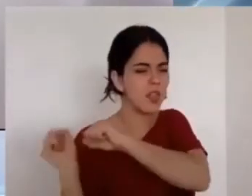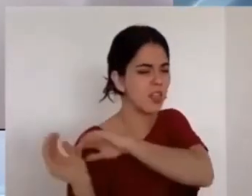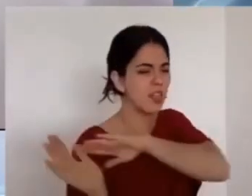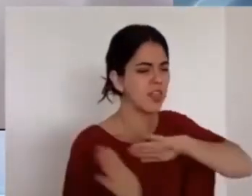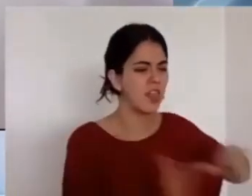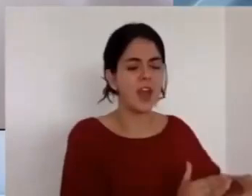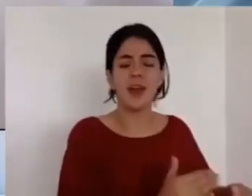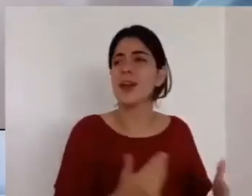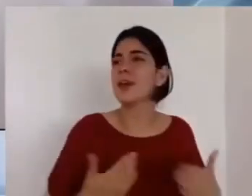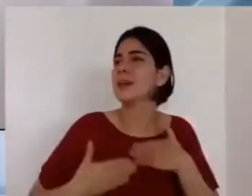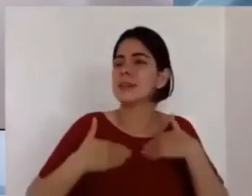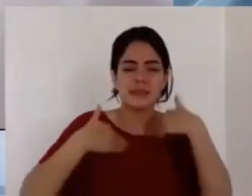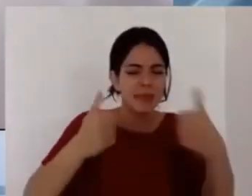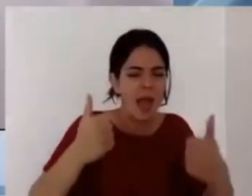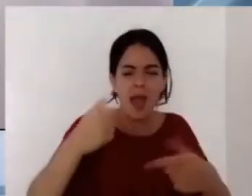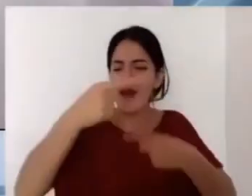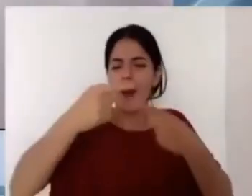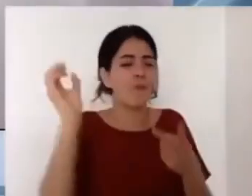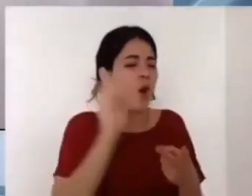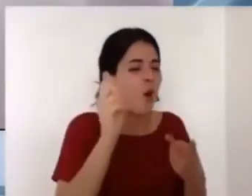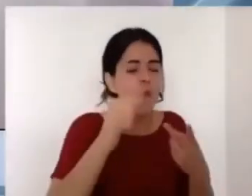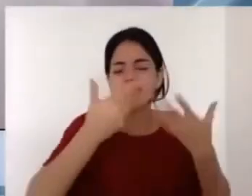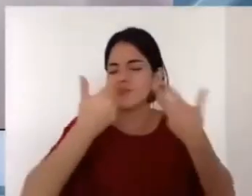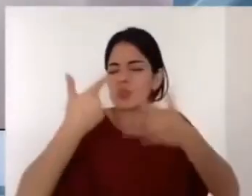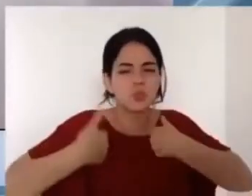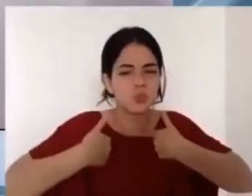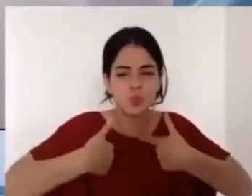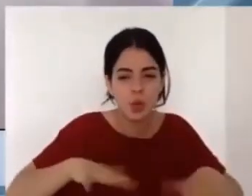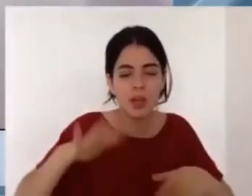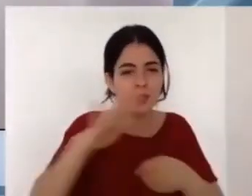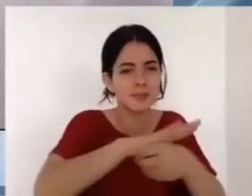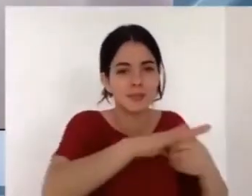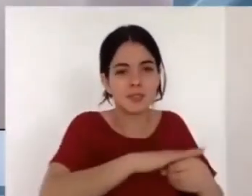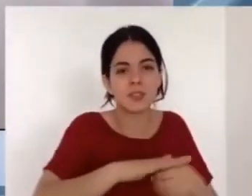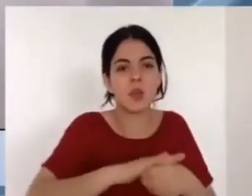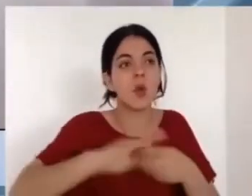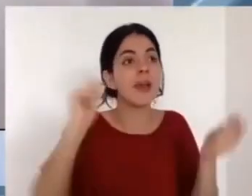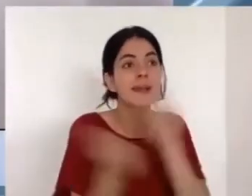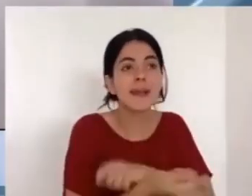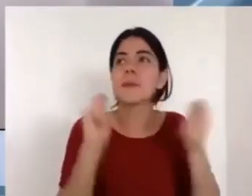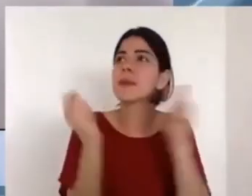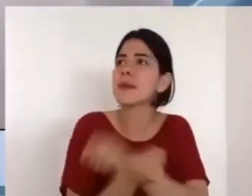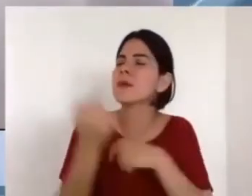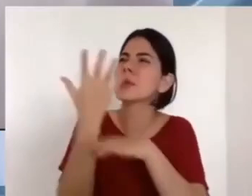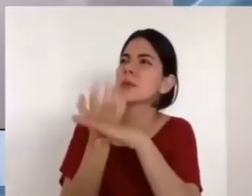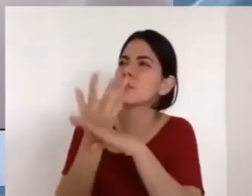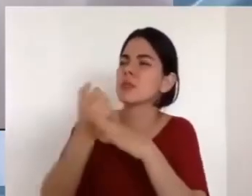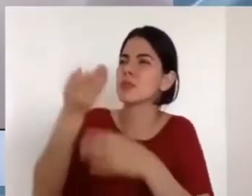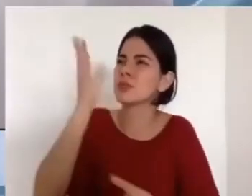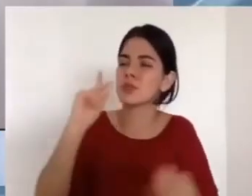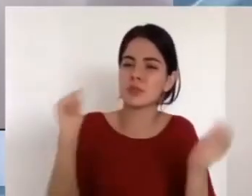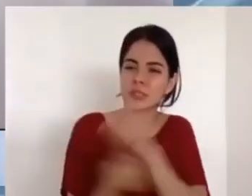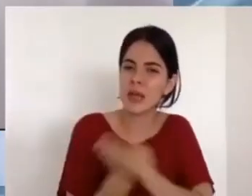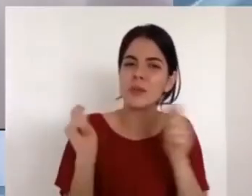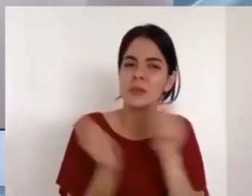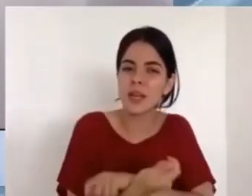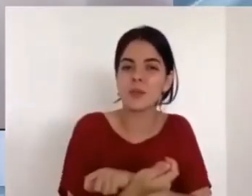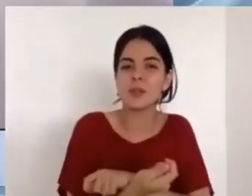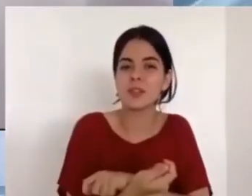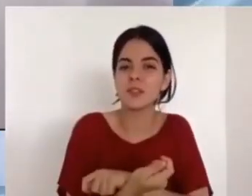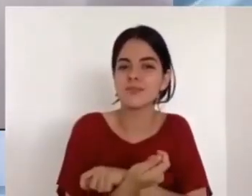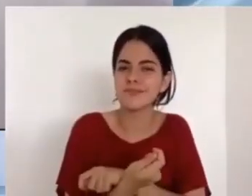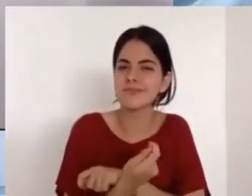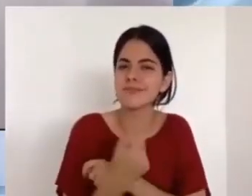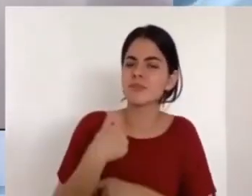de cada uno de ellos. Que el Señor les cambie las circunstancias adversas. Pues eso es lo que buscamos.